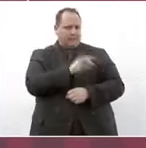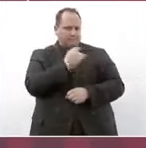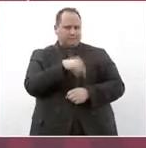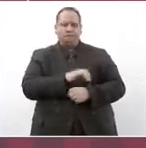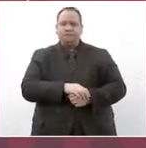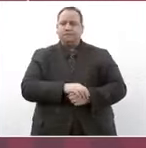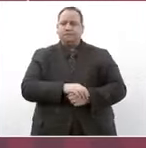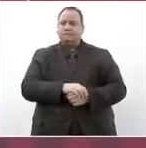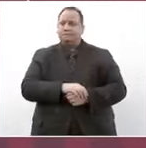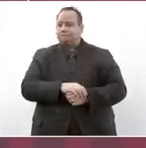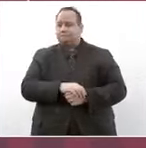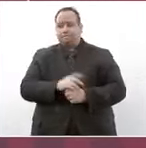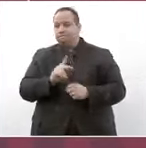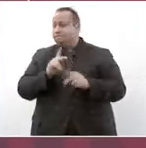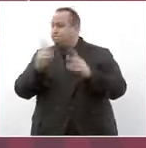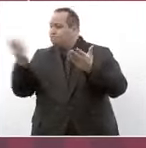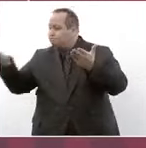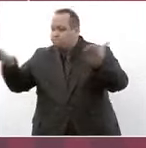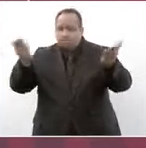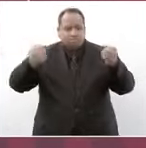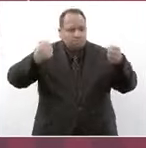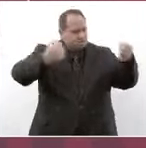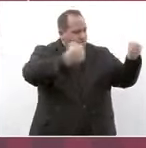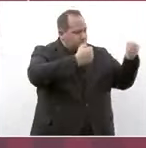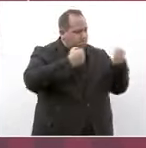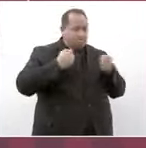Saludo a todas y todos ustedes